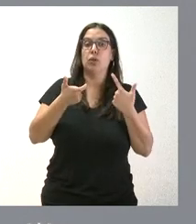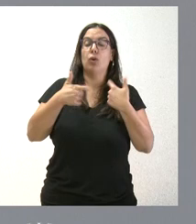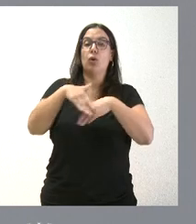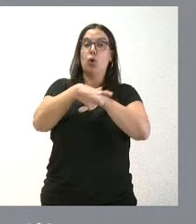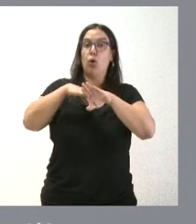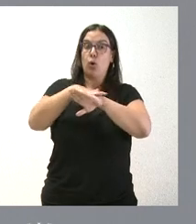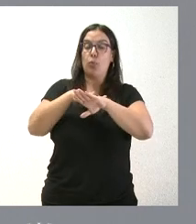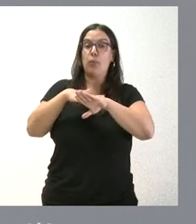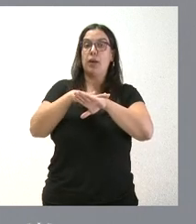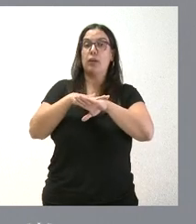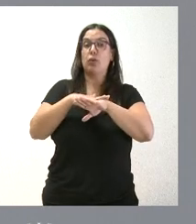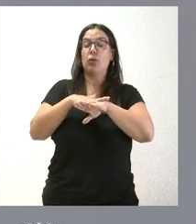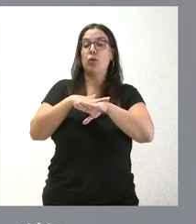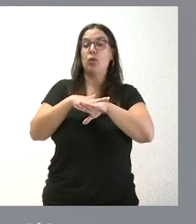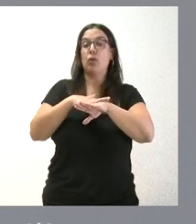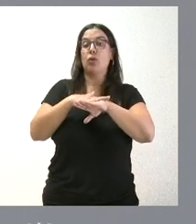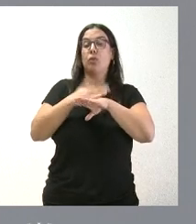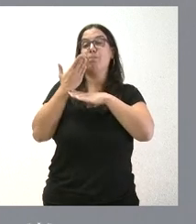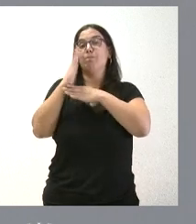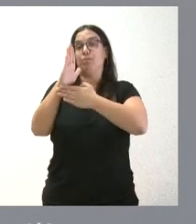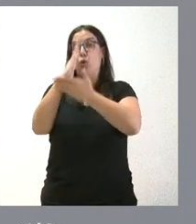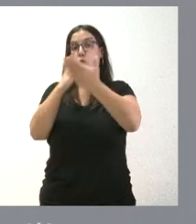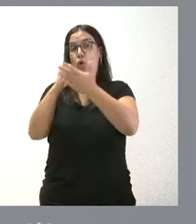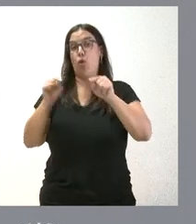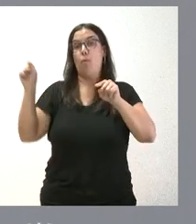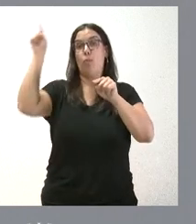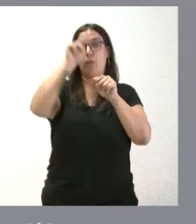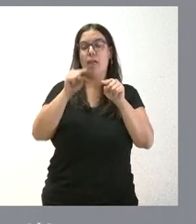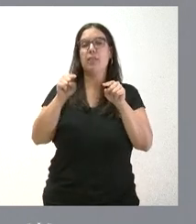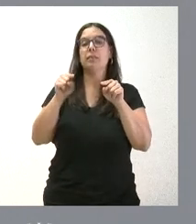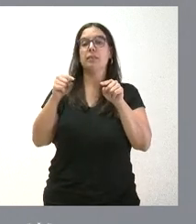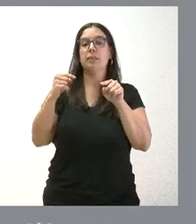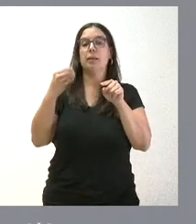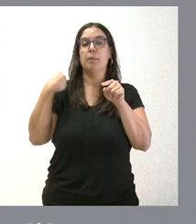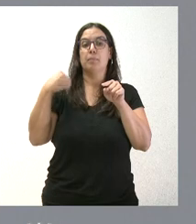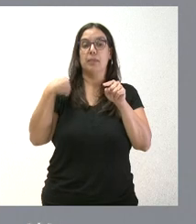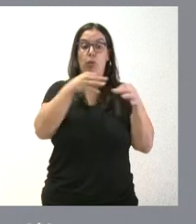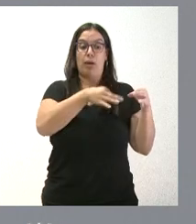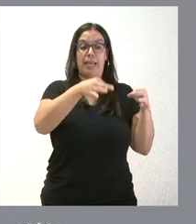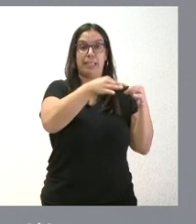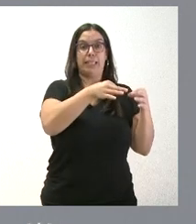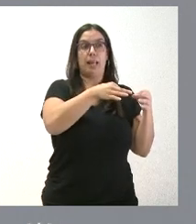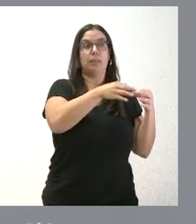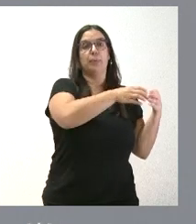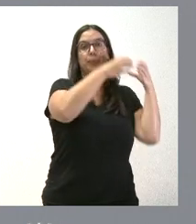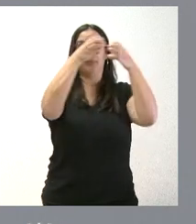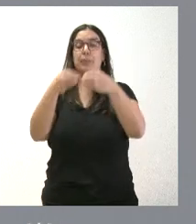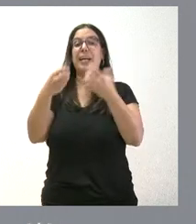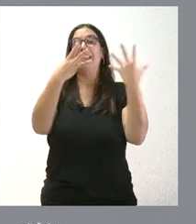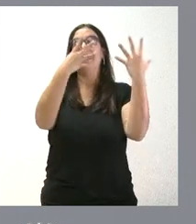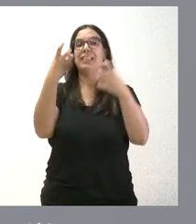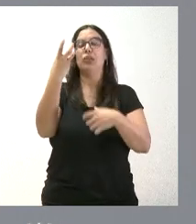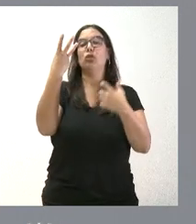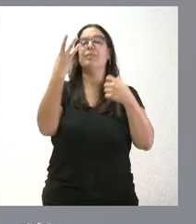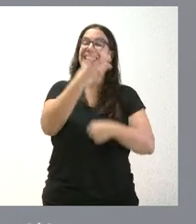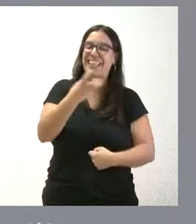planteaba a las comunidades autónomas trasladar a la península a 380 menores y